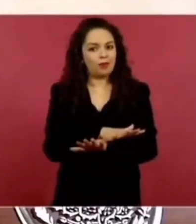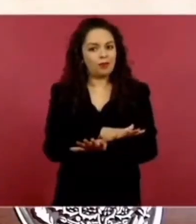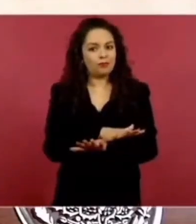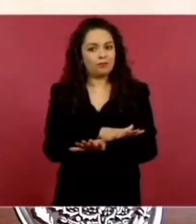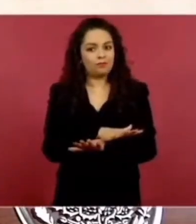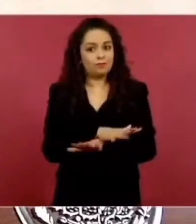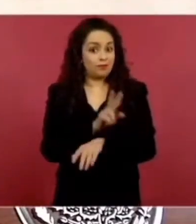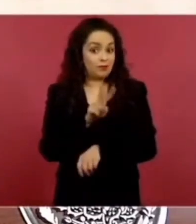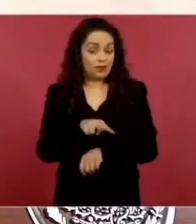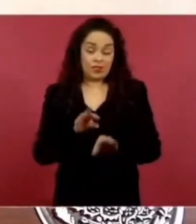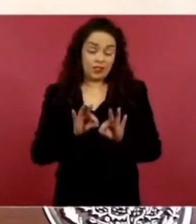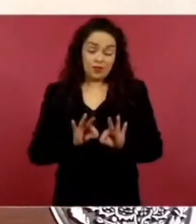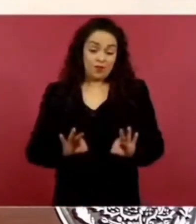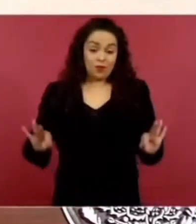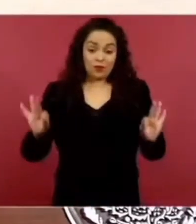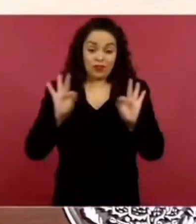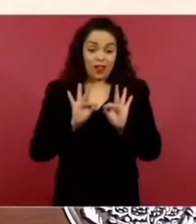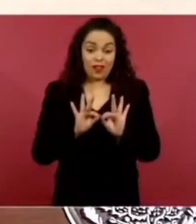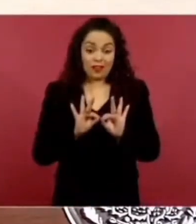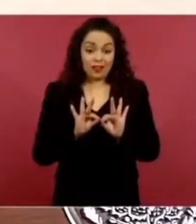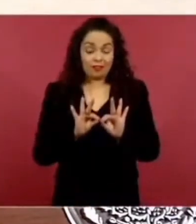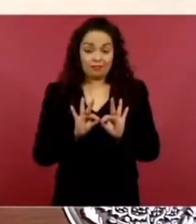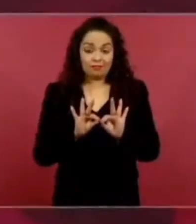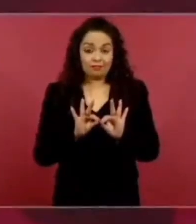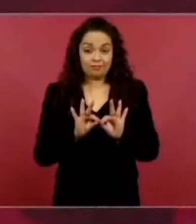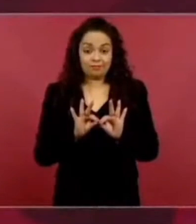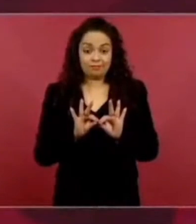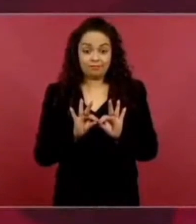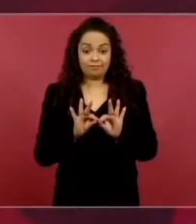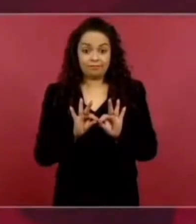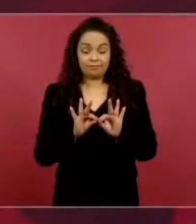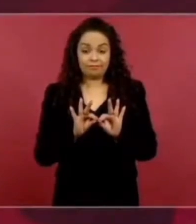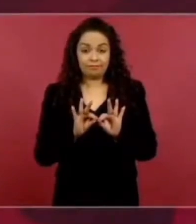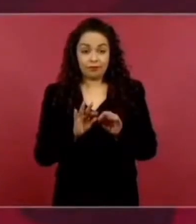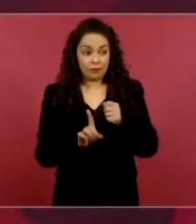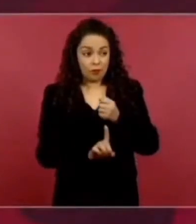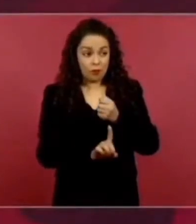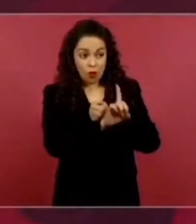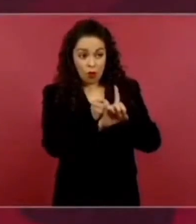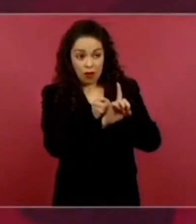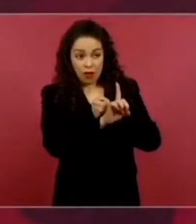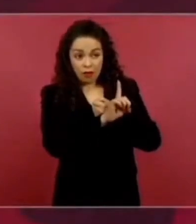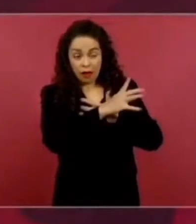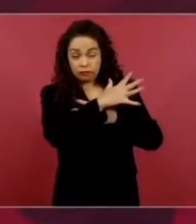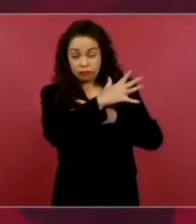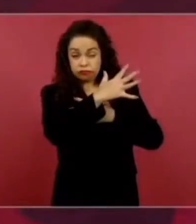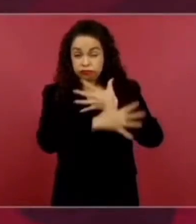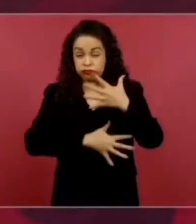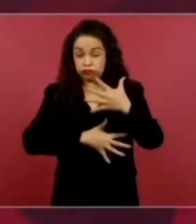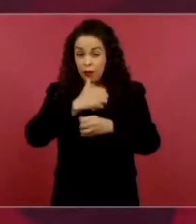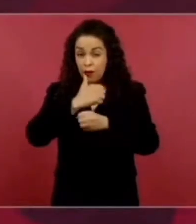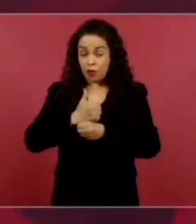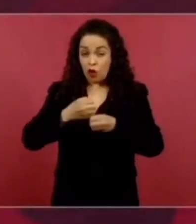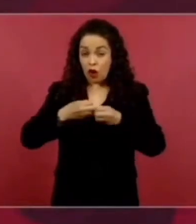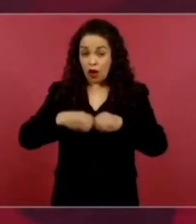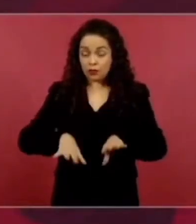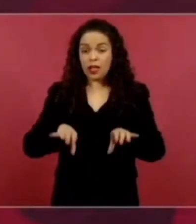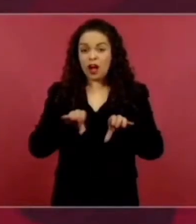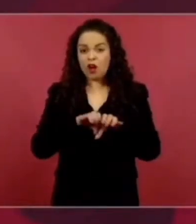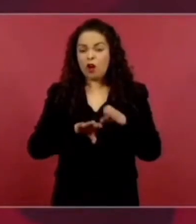podido detener la violencia si no hubiésemos iniciado